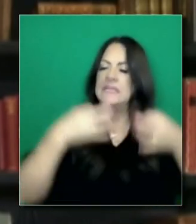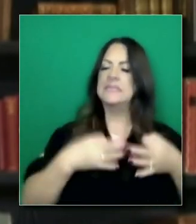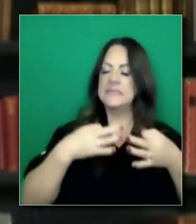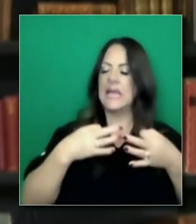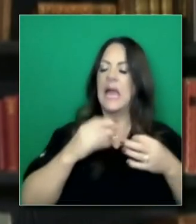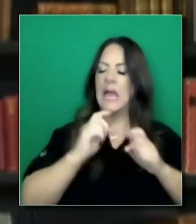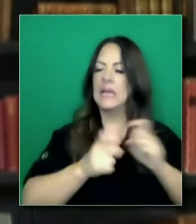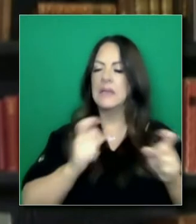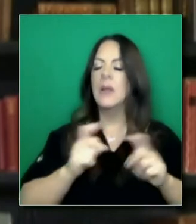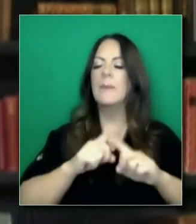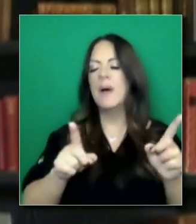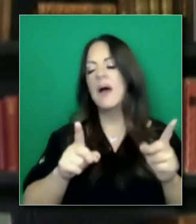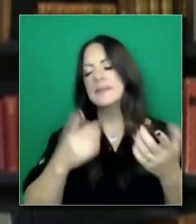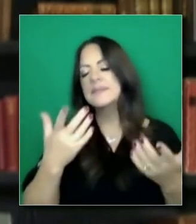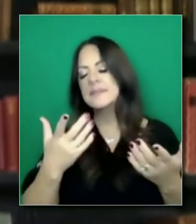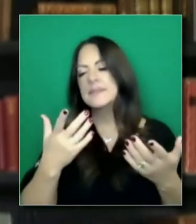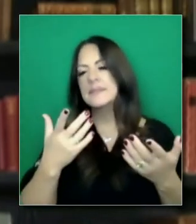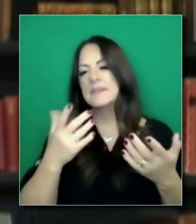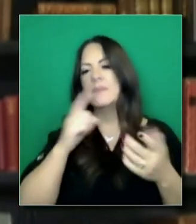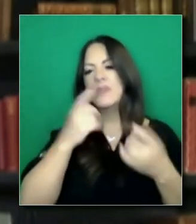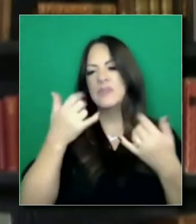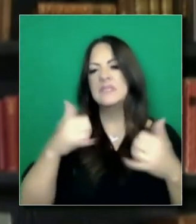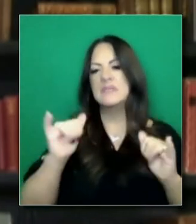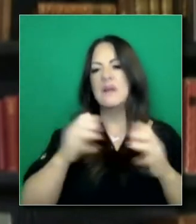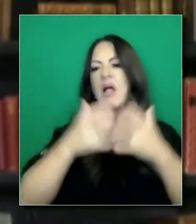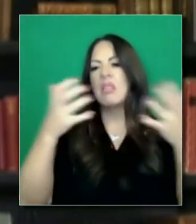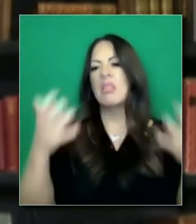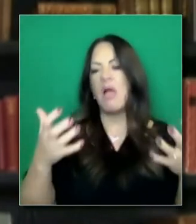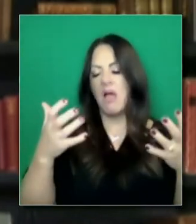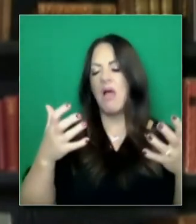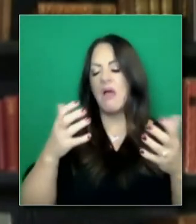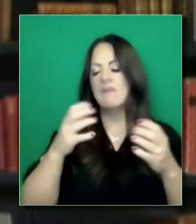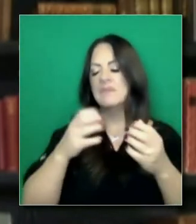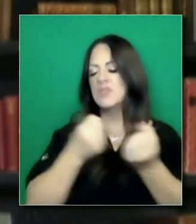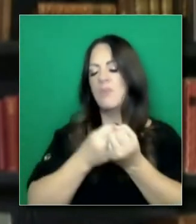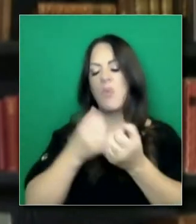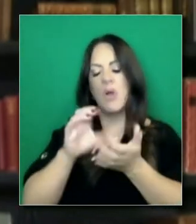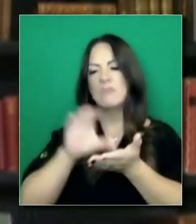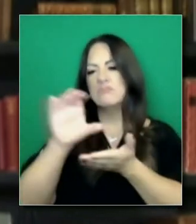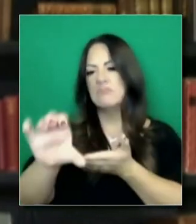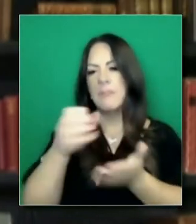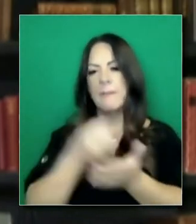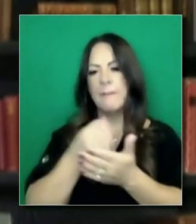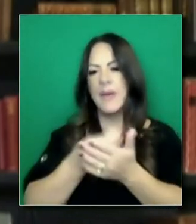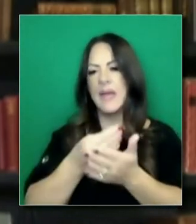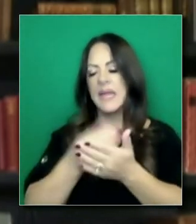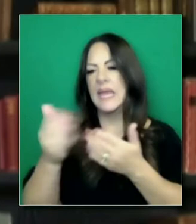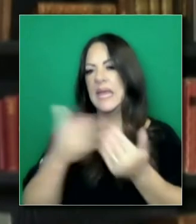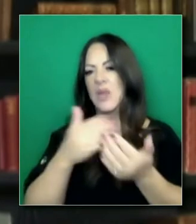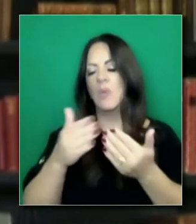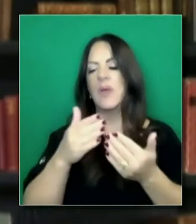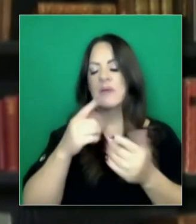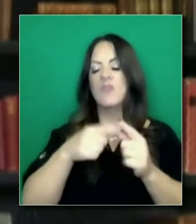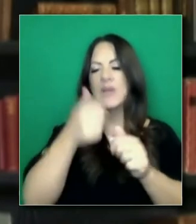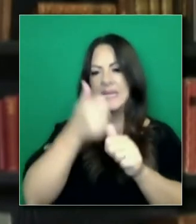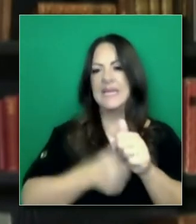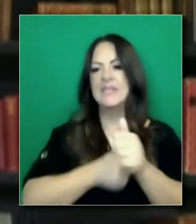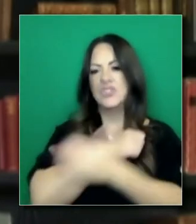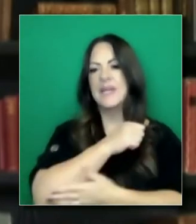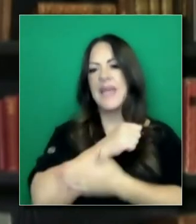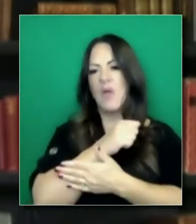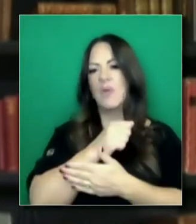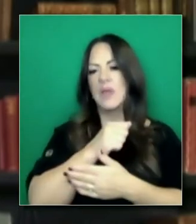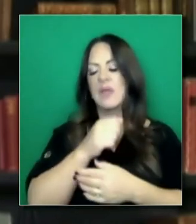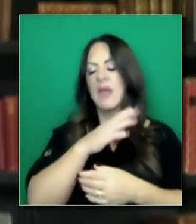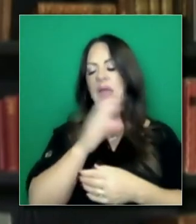para apoyo local y estatal, ciertamente hay mucho apoyo a nivel estatal y local que será